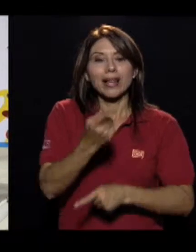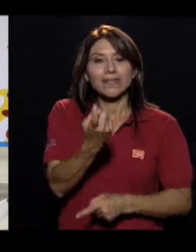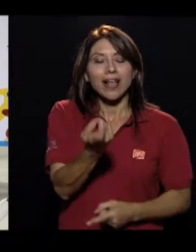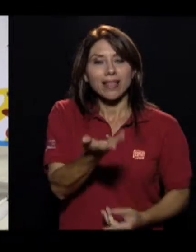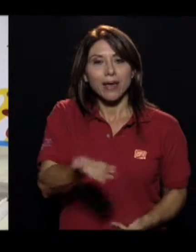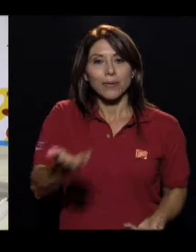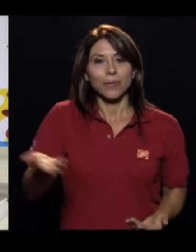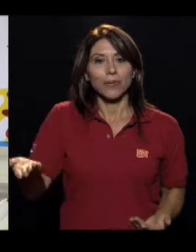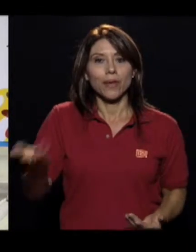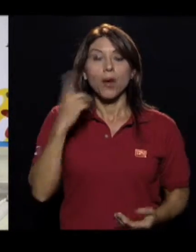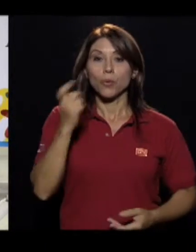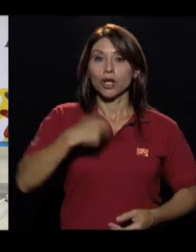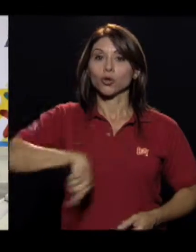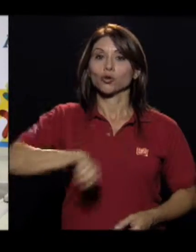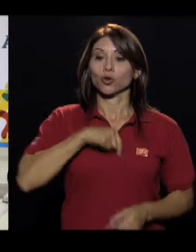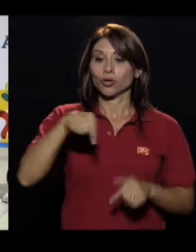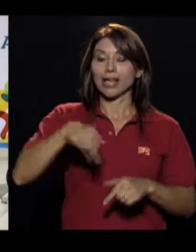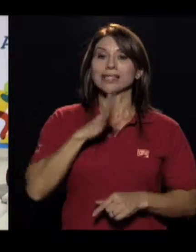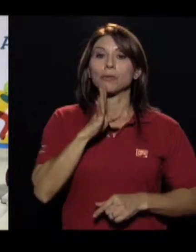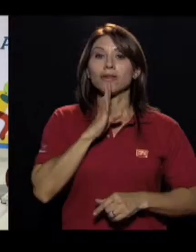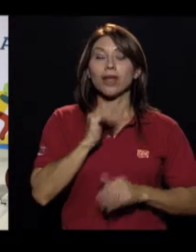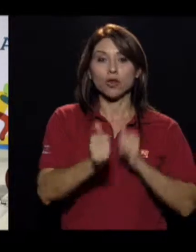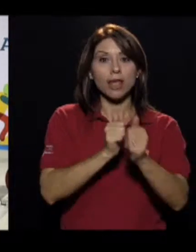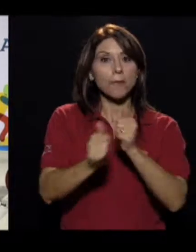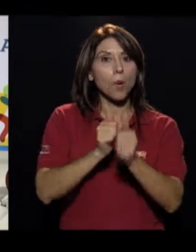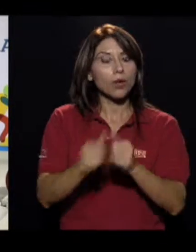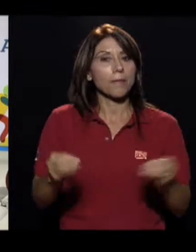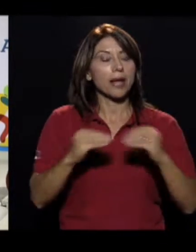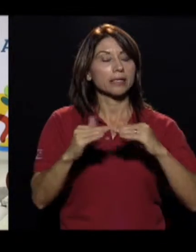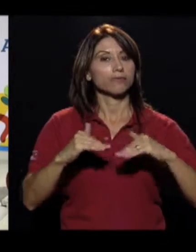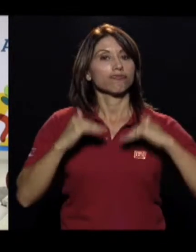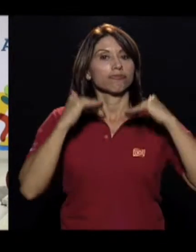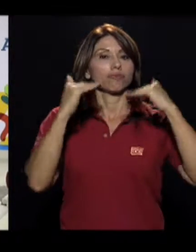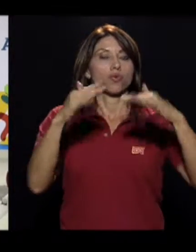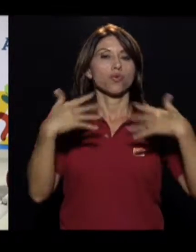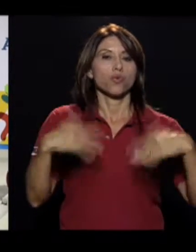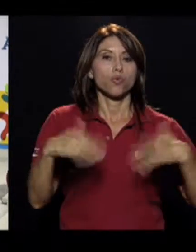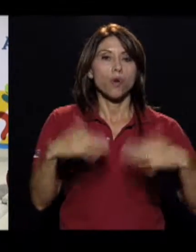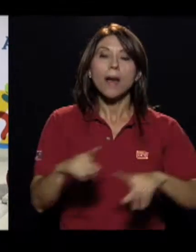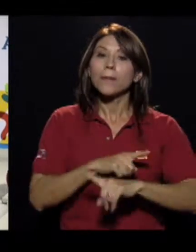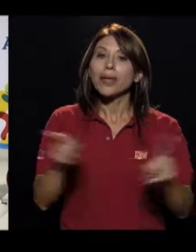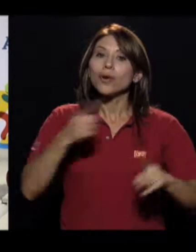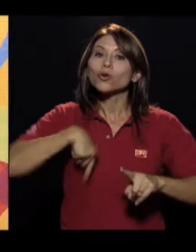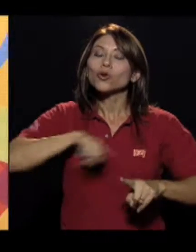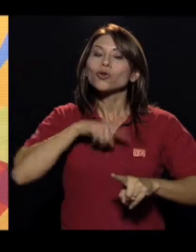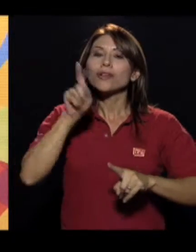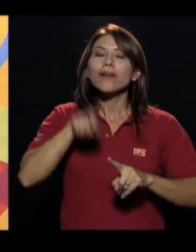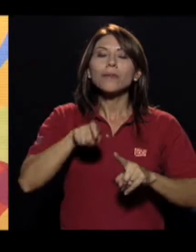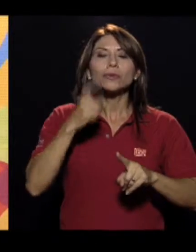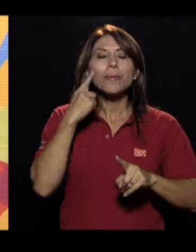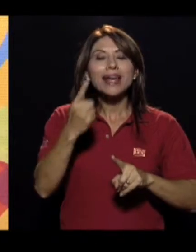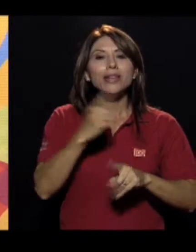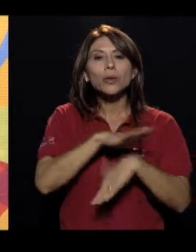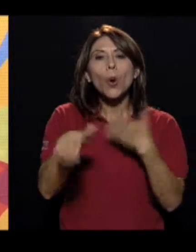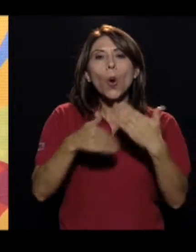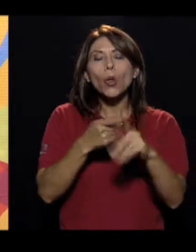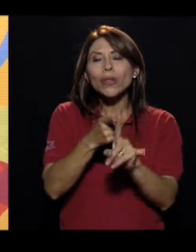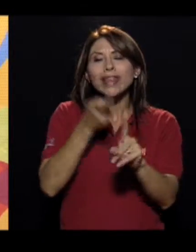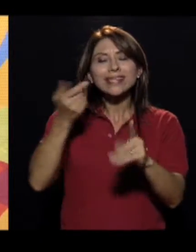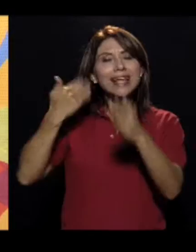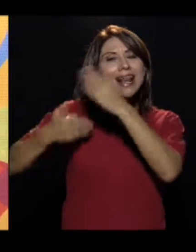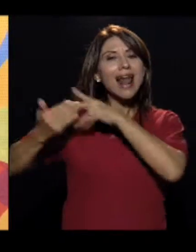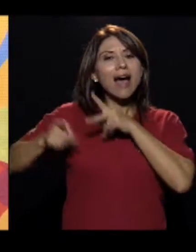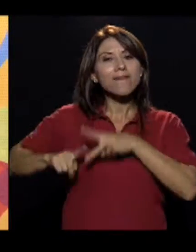hablando de deporte de alto rendimiento, pero bueno, la verdad es que tenemos que verlo desde la base porque todo esto, todo esto que tenemos ahora tiene que venir con un proceso